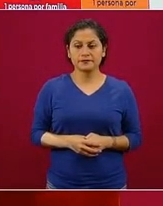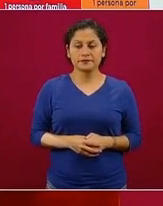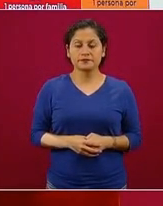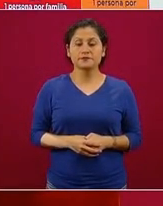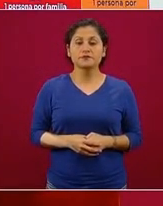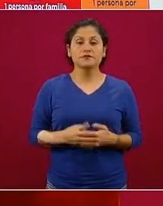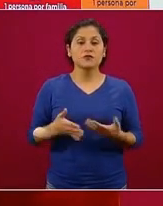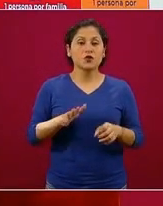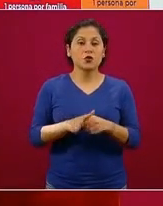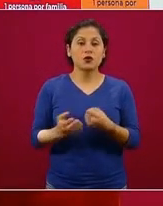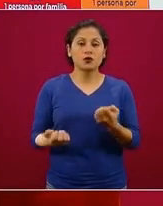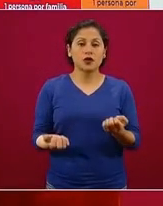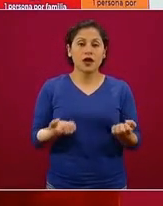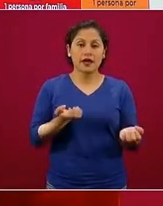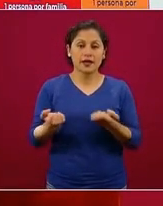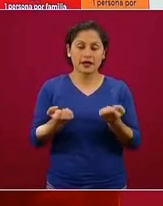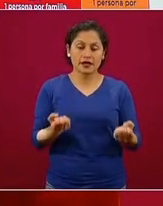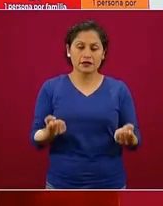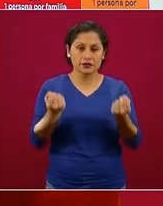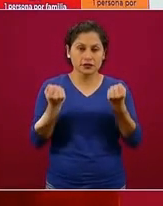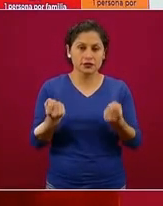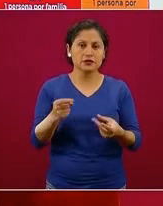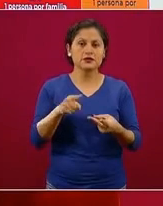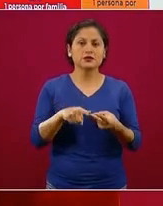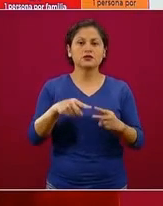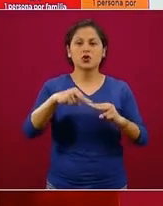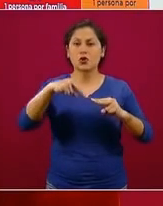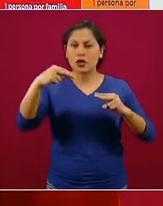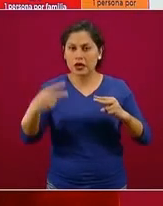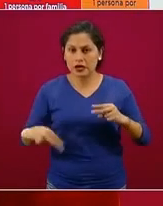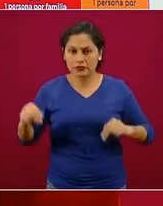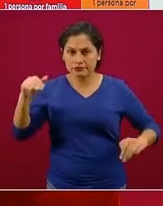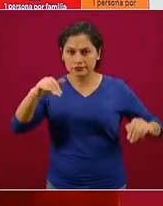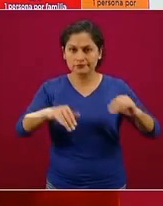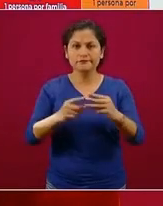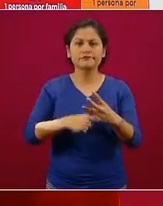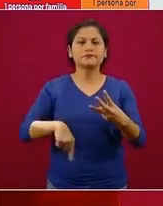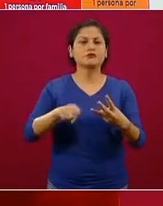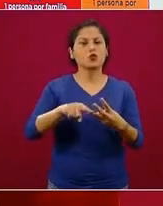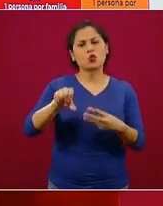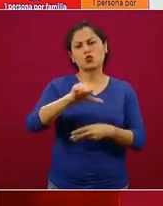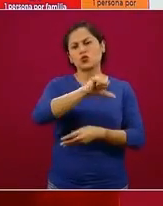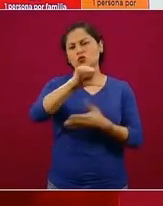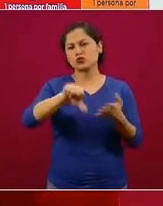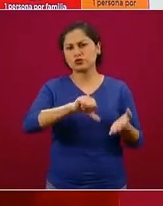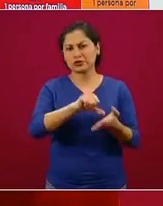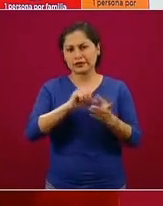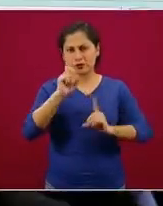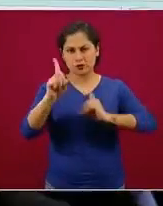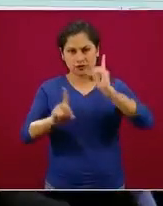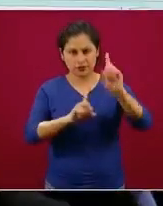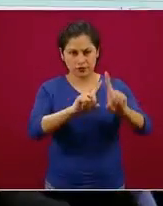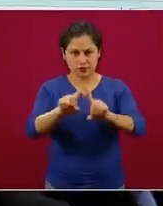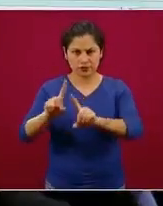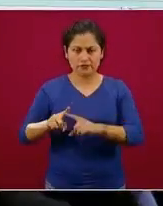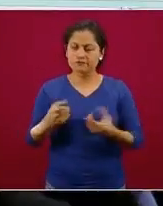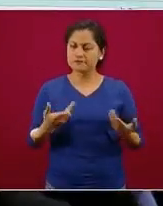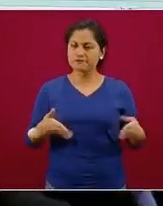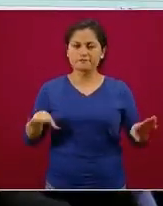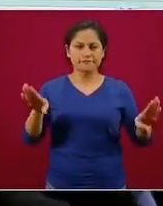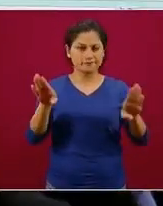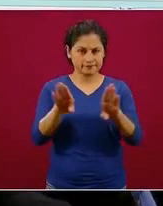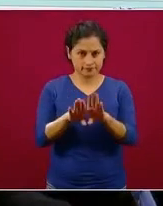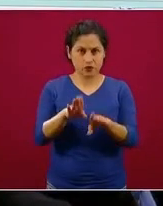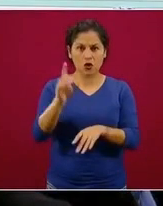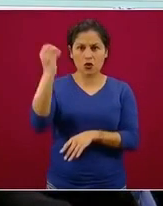Gimnasios, albercas, centros deportivos, que ayer también me preguntaban y comentábamos, usted preguntaba, Juan, suspendidos en rojo